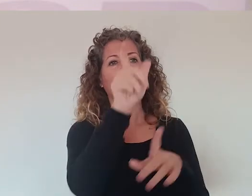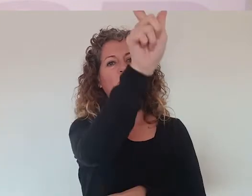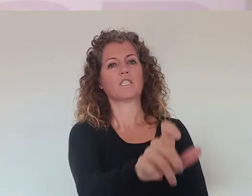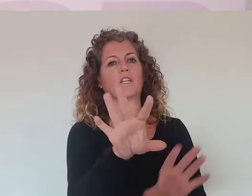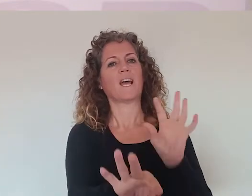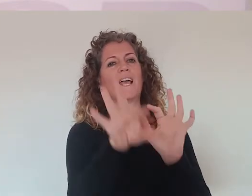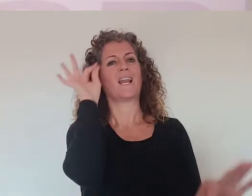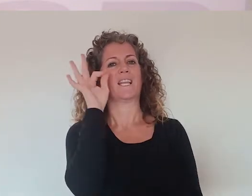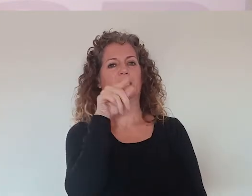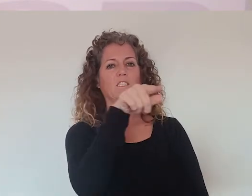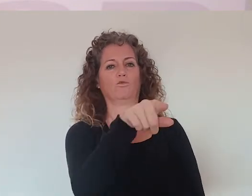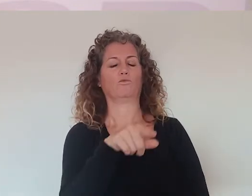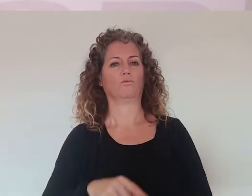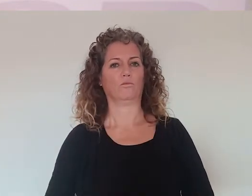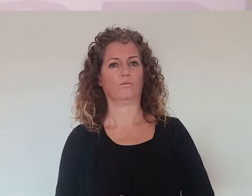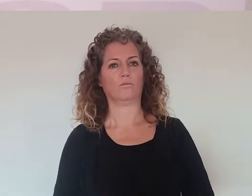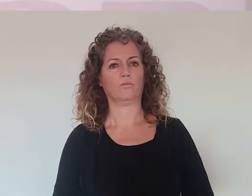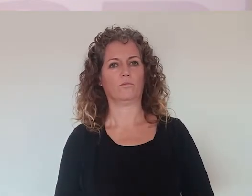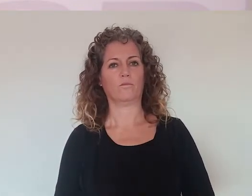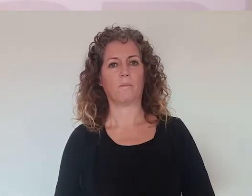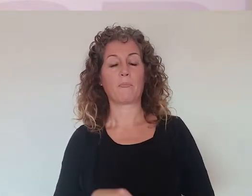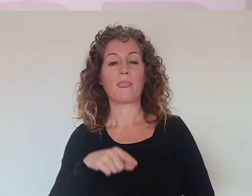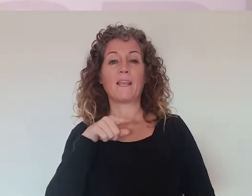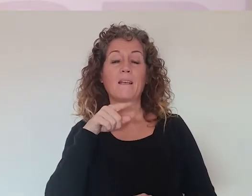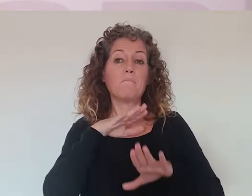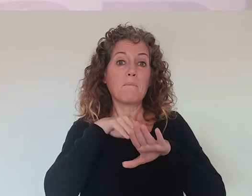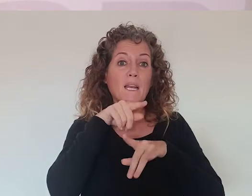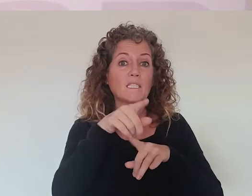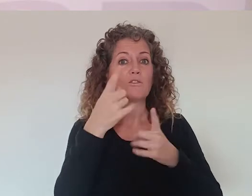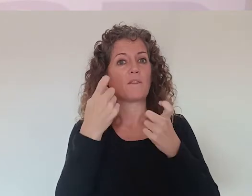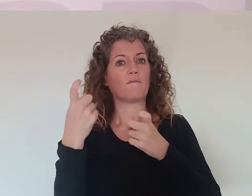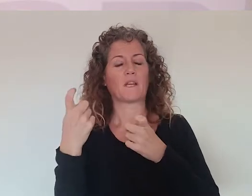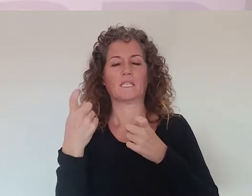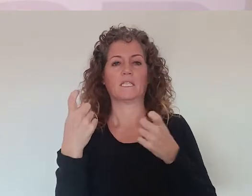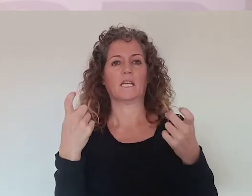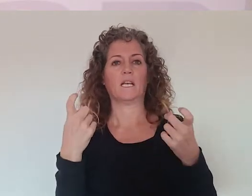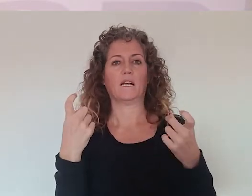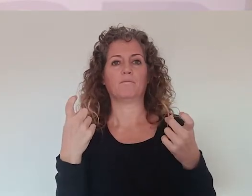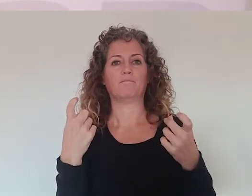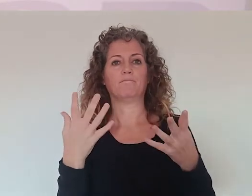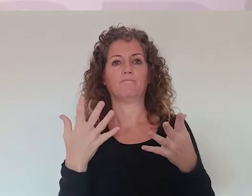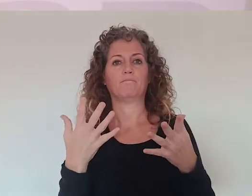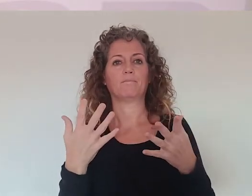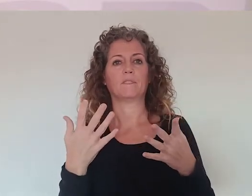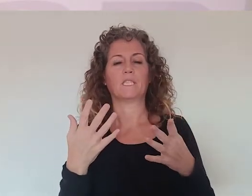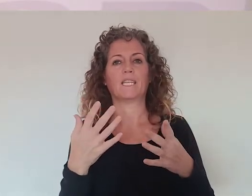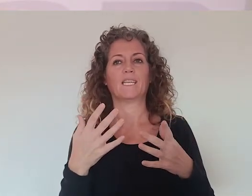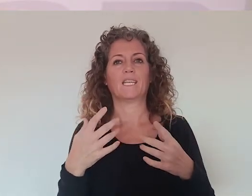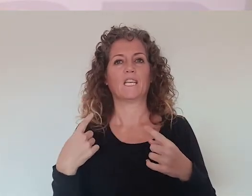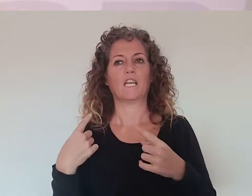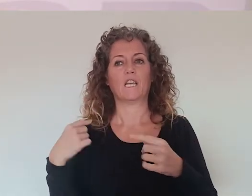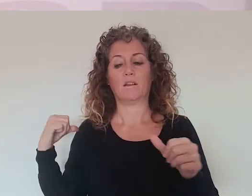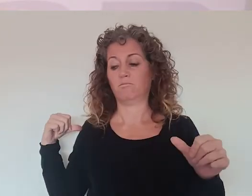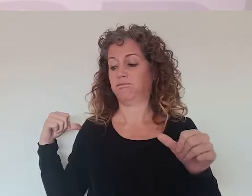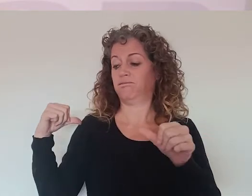priorice el deseo de la persona y eso requiere, bueno, pues que vamos a tener que cambiar